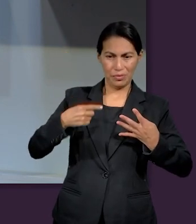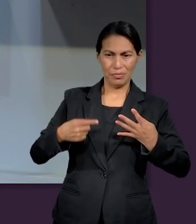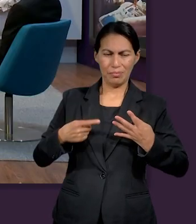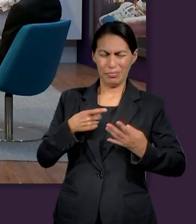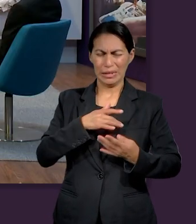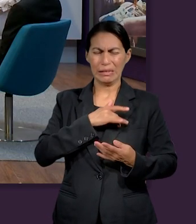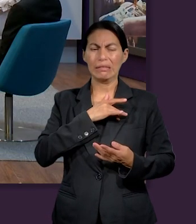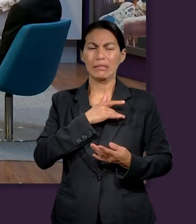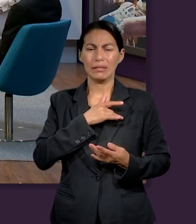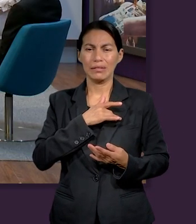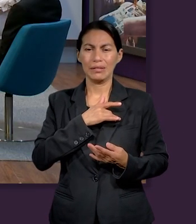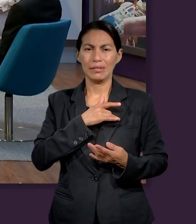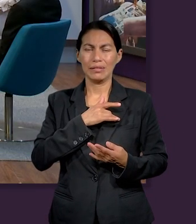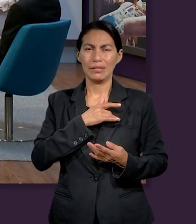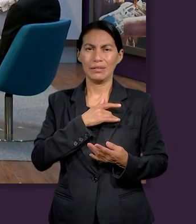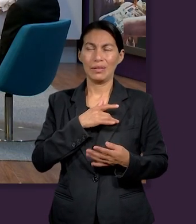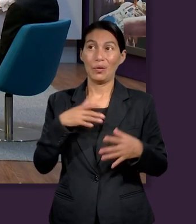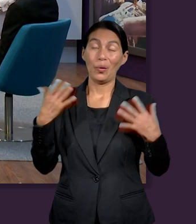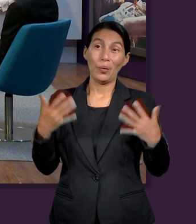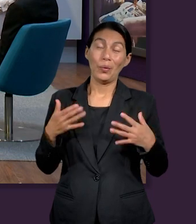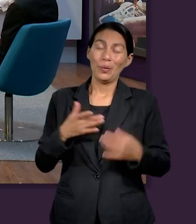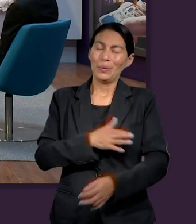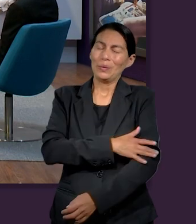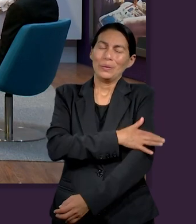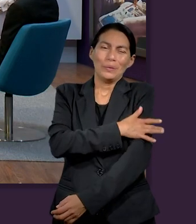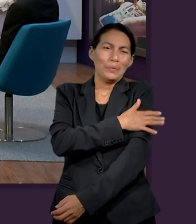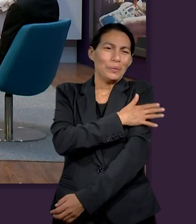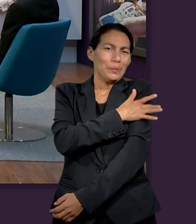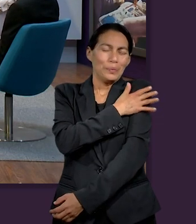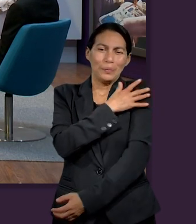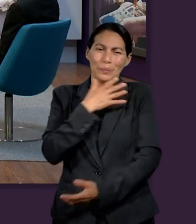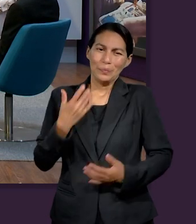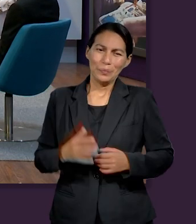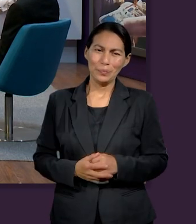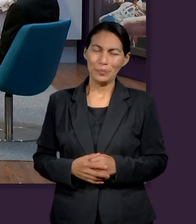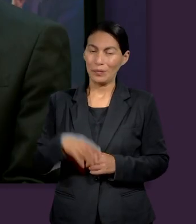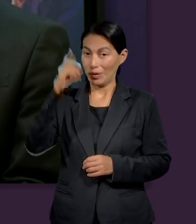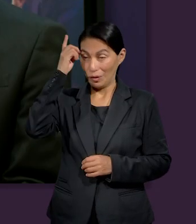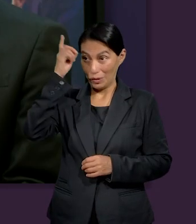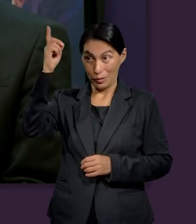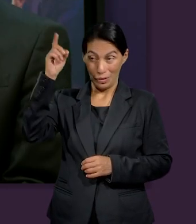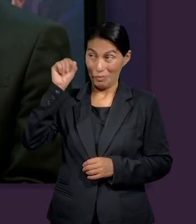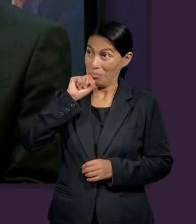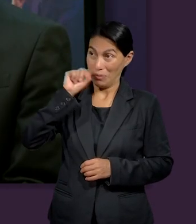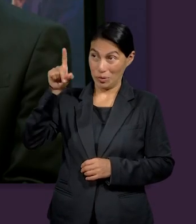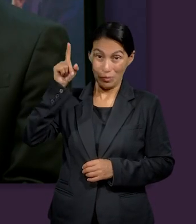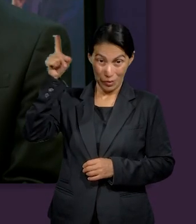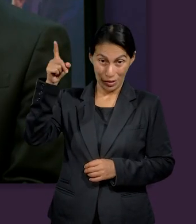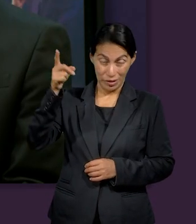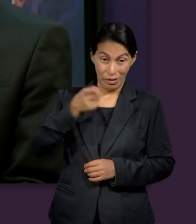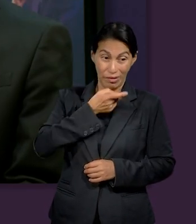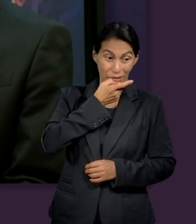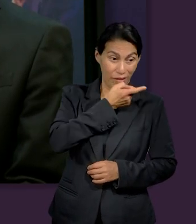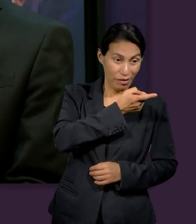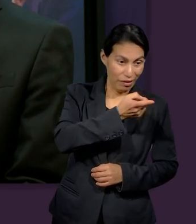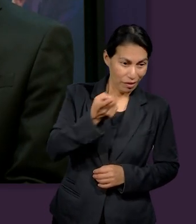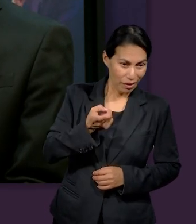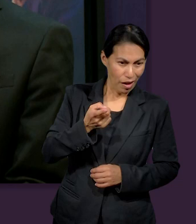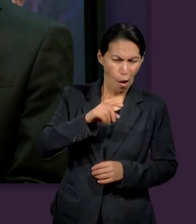¿qué sentirías tú? creo que una gran emoción sin duda el que Dios mismo diga